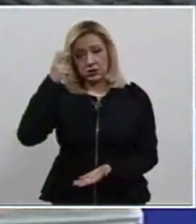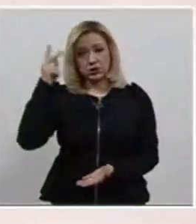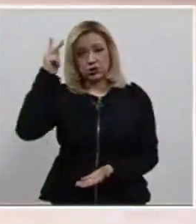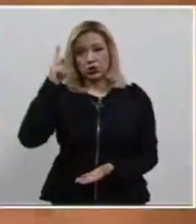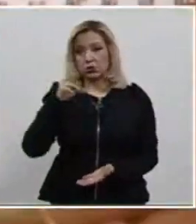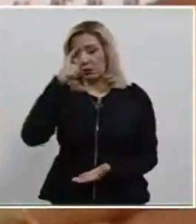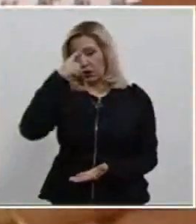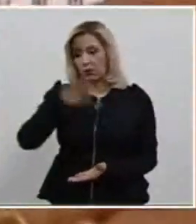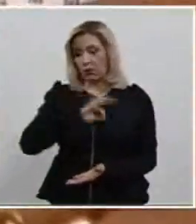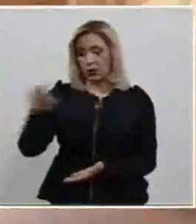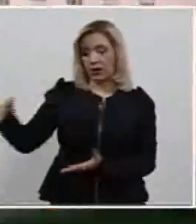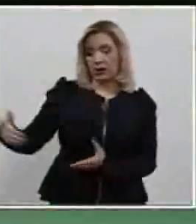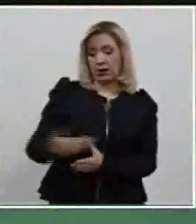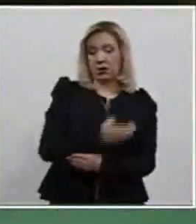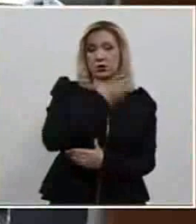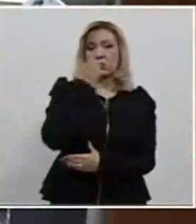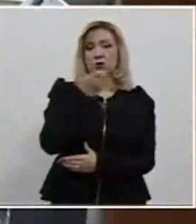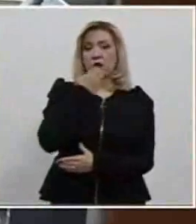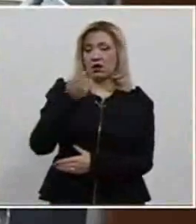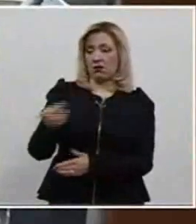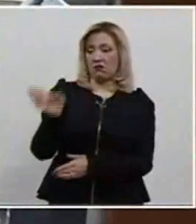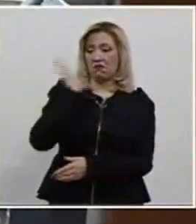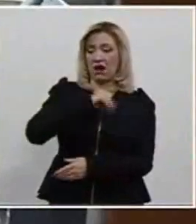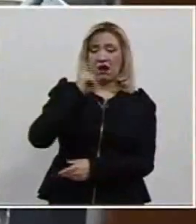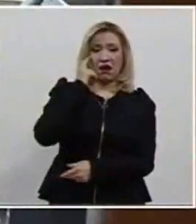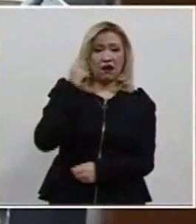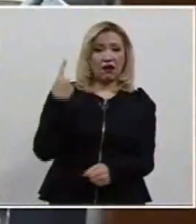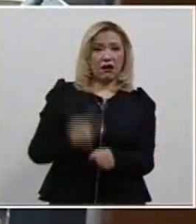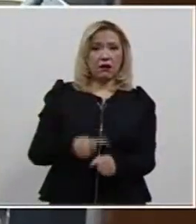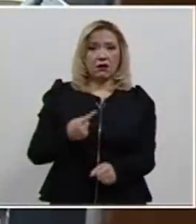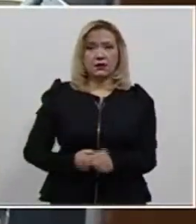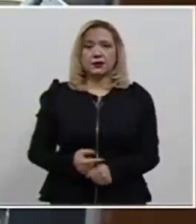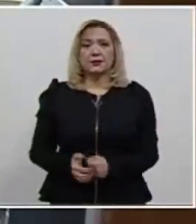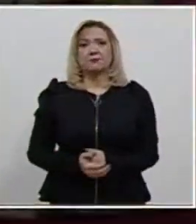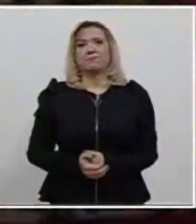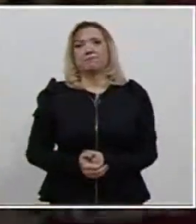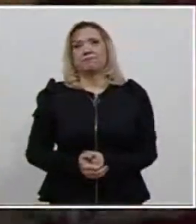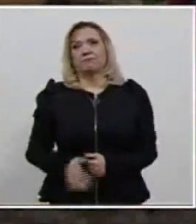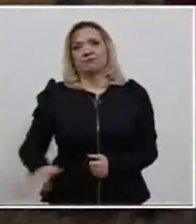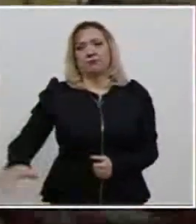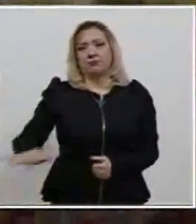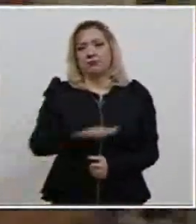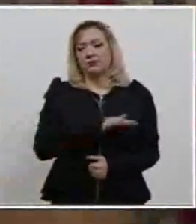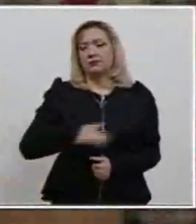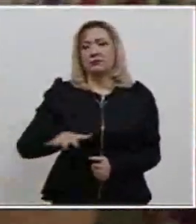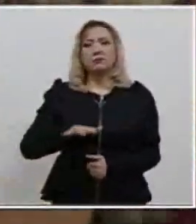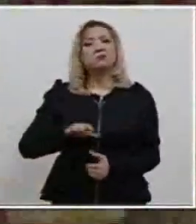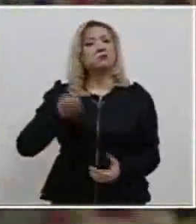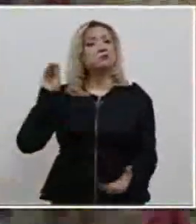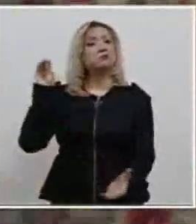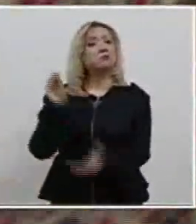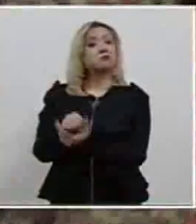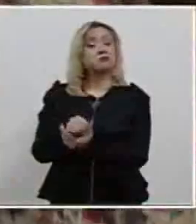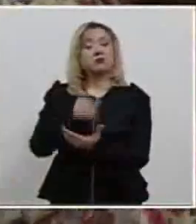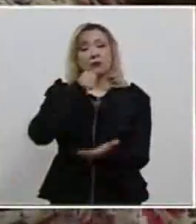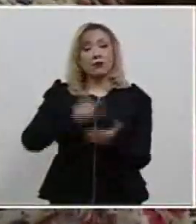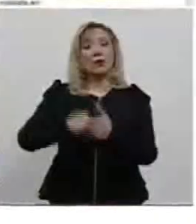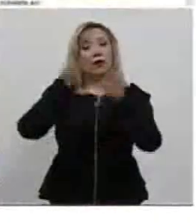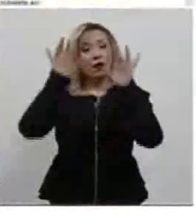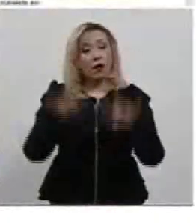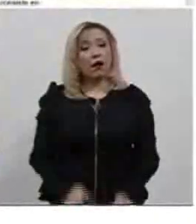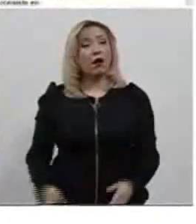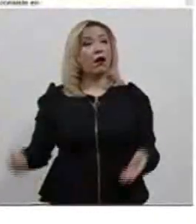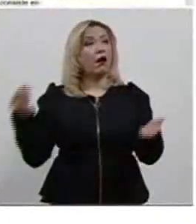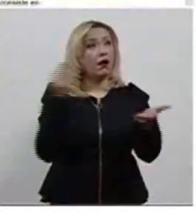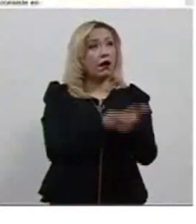instalaciones del plantel. Las autoridades escolares y educativas del Estado no respondieron a los escritos que envió el delegado